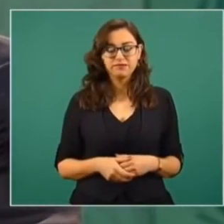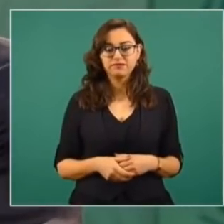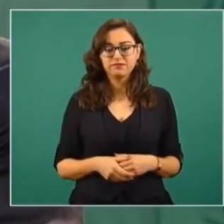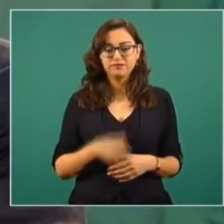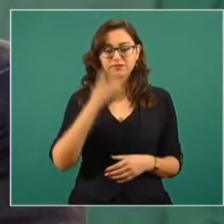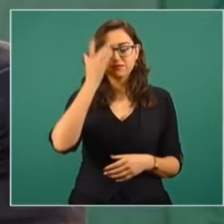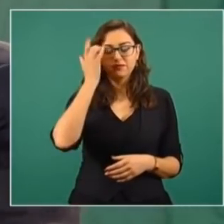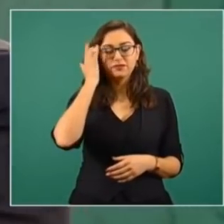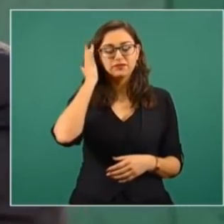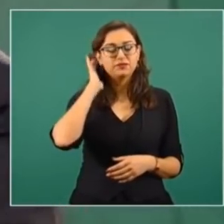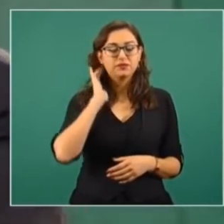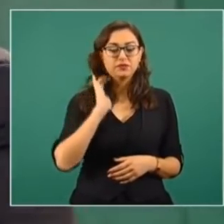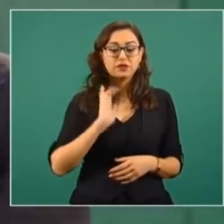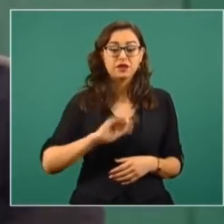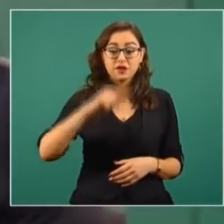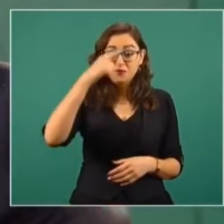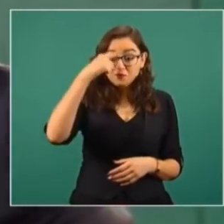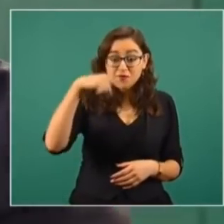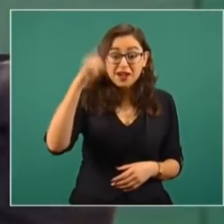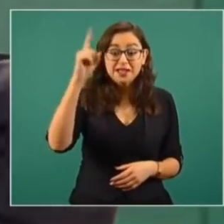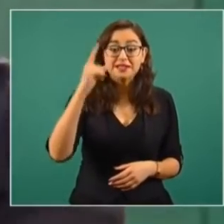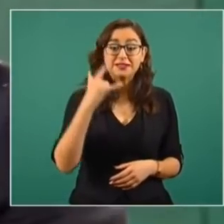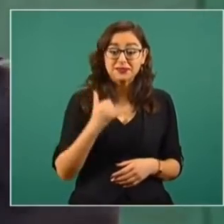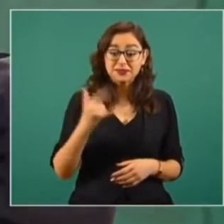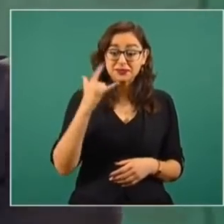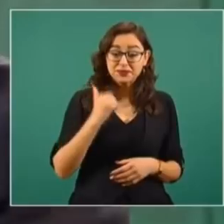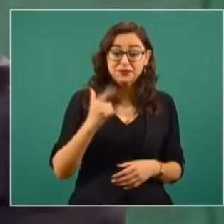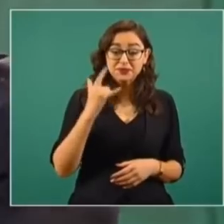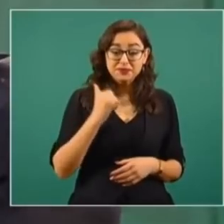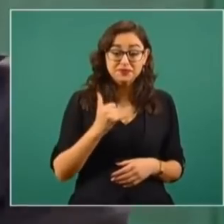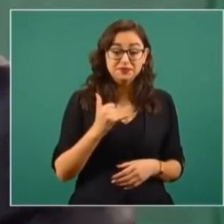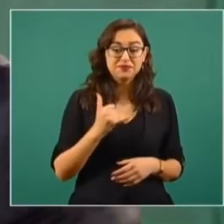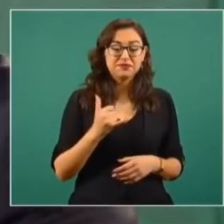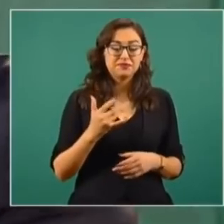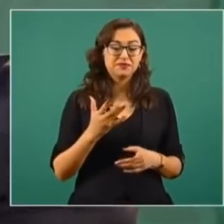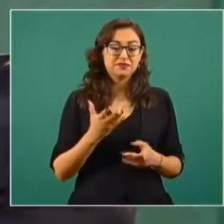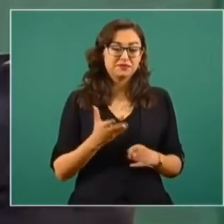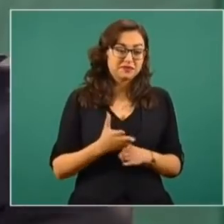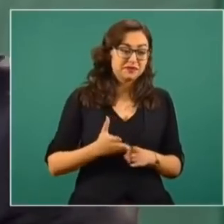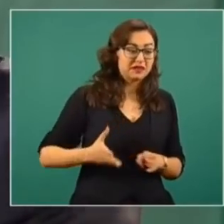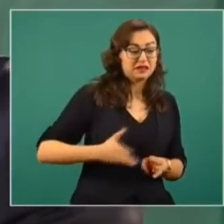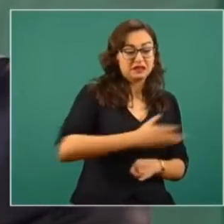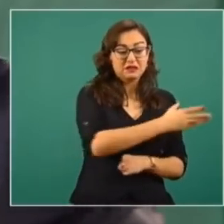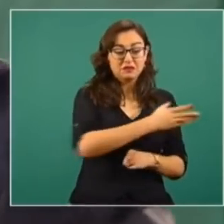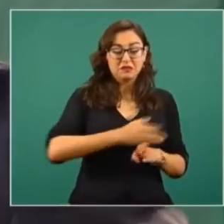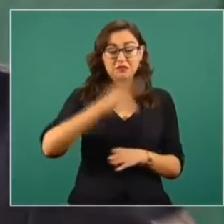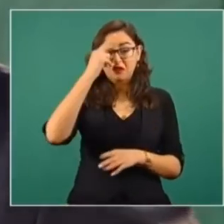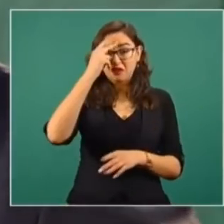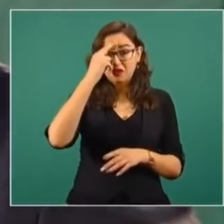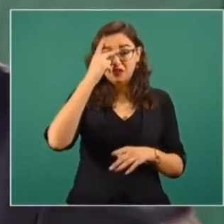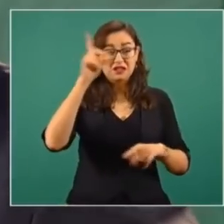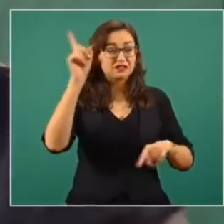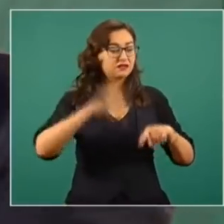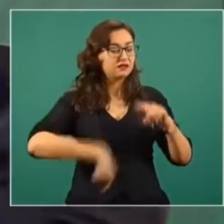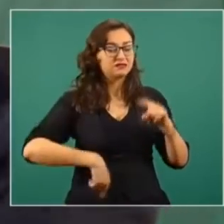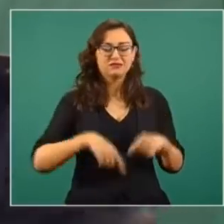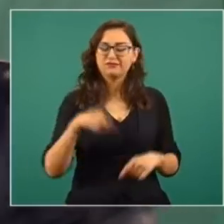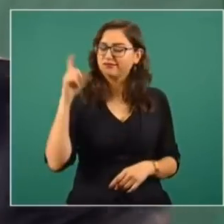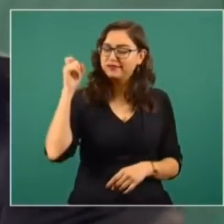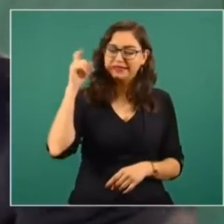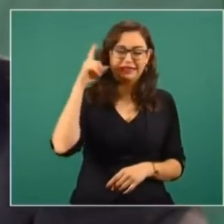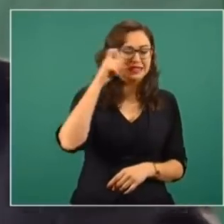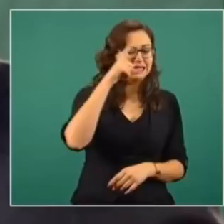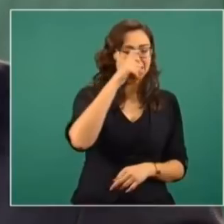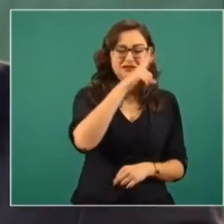no fue fácil acabar con el régimen dictatorial porfirista, costó